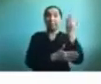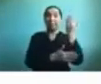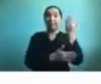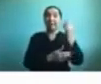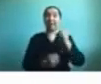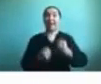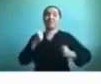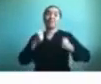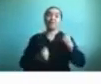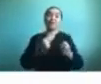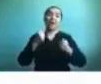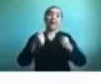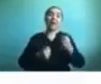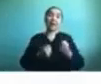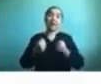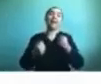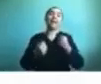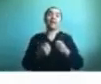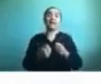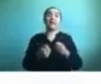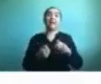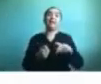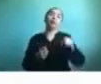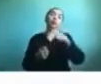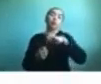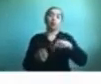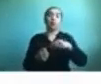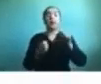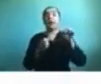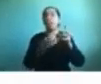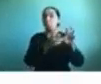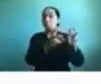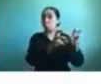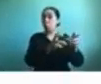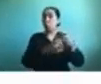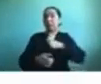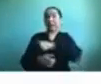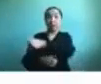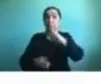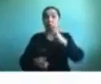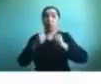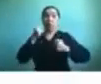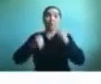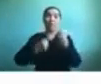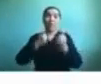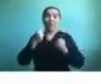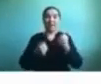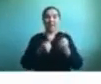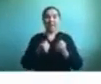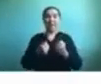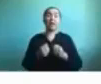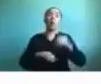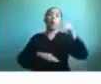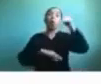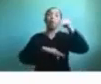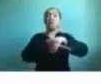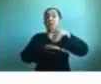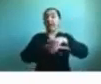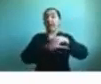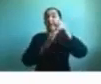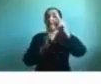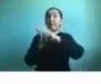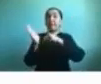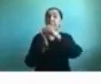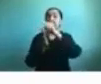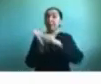se pone música para bailar y todos los miembros de la familia bailen o tardes de pintura o que